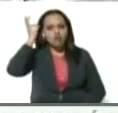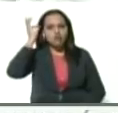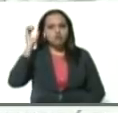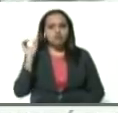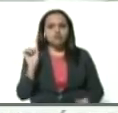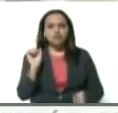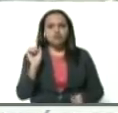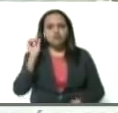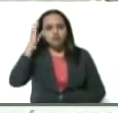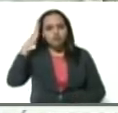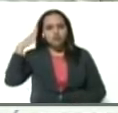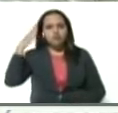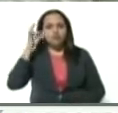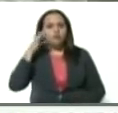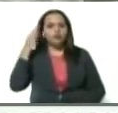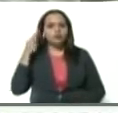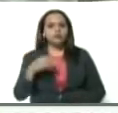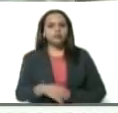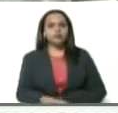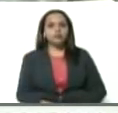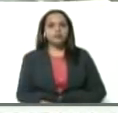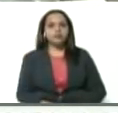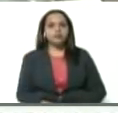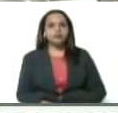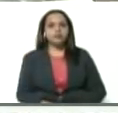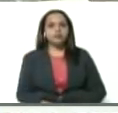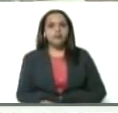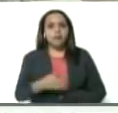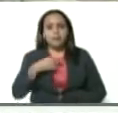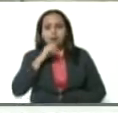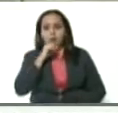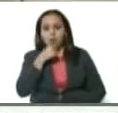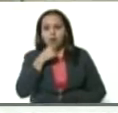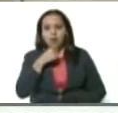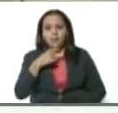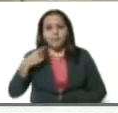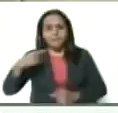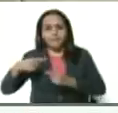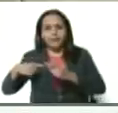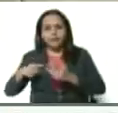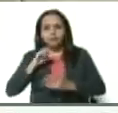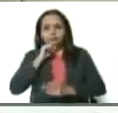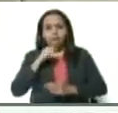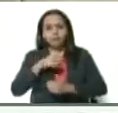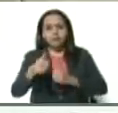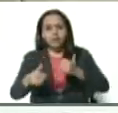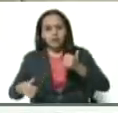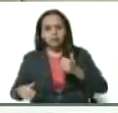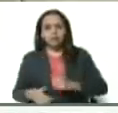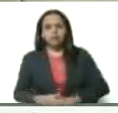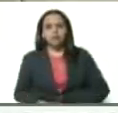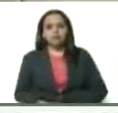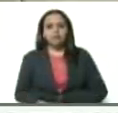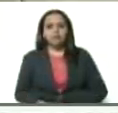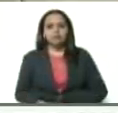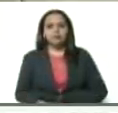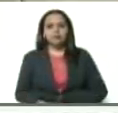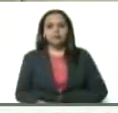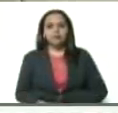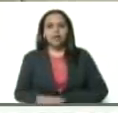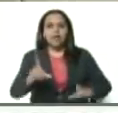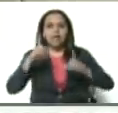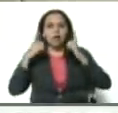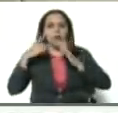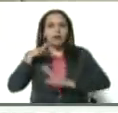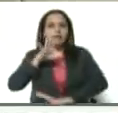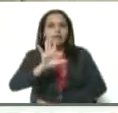Los Moros. Mi segundo apellido. Mi abuelo. Mis bisabuelos. Mis bisabuelas. En Rubio. En La Guayra.